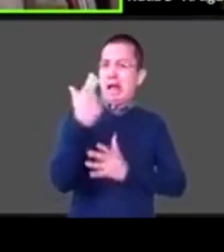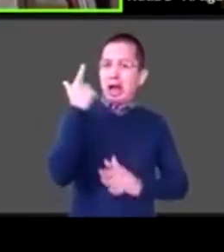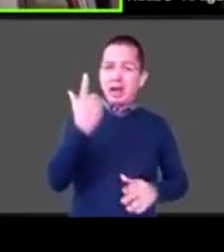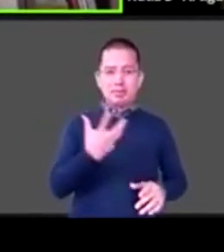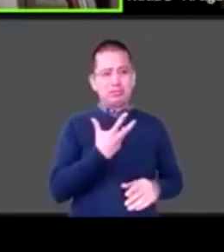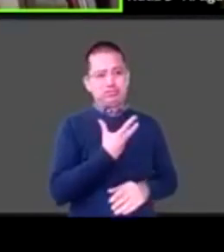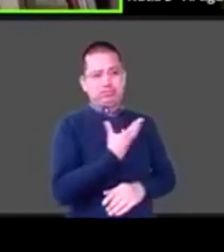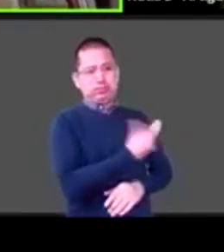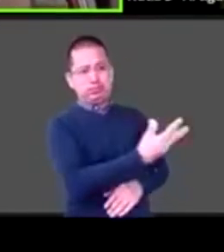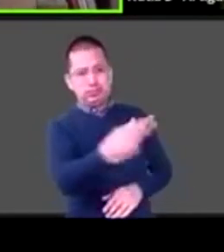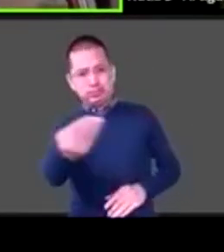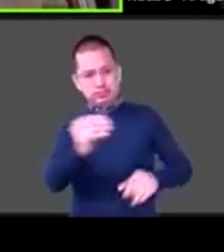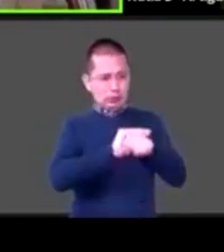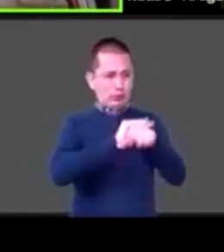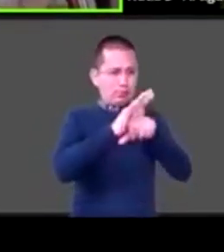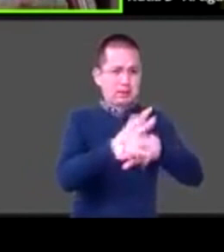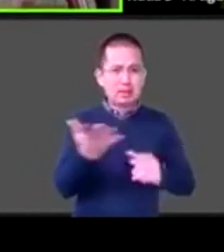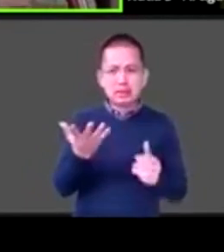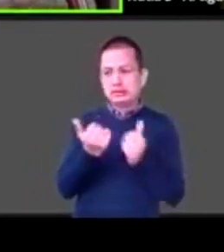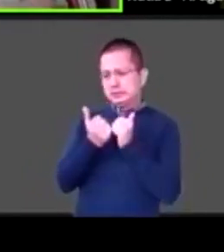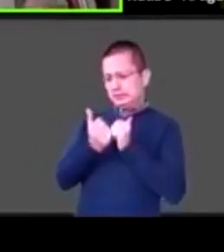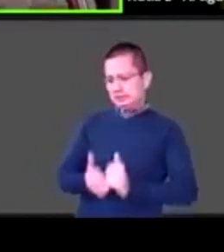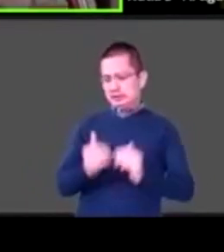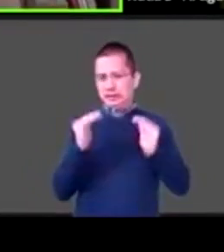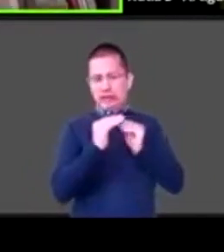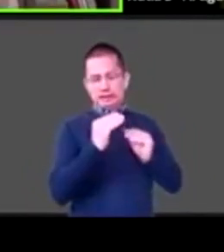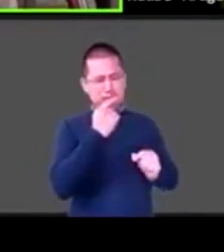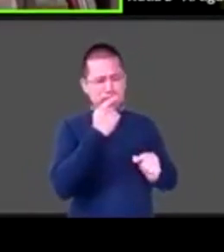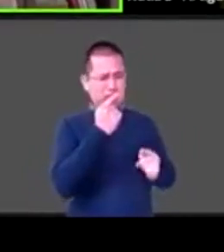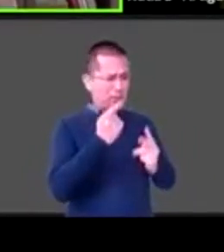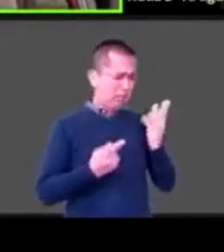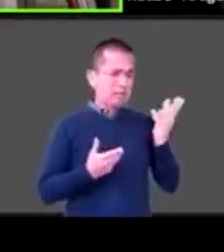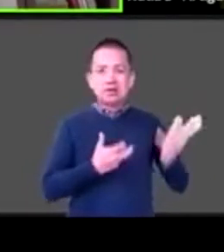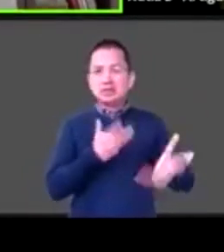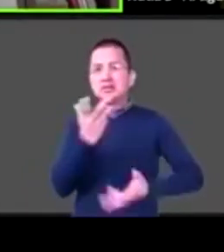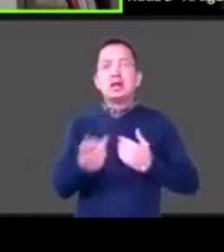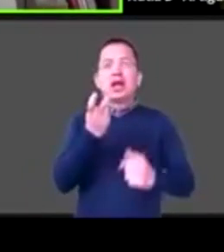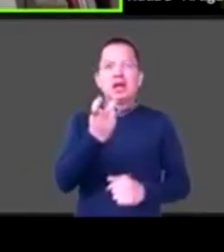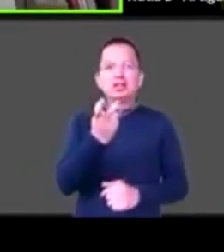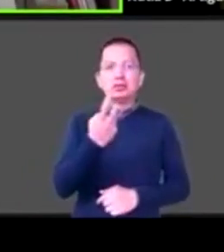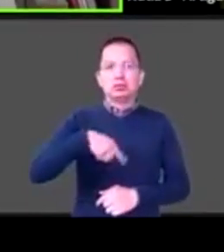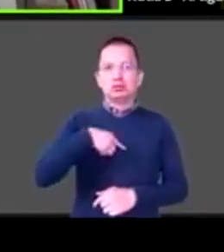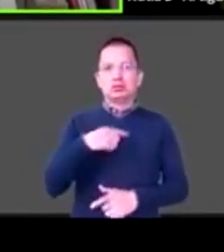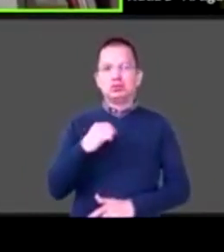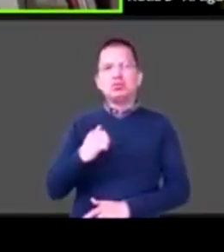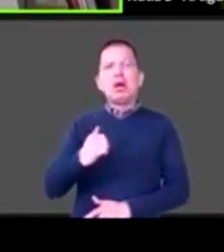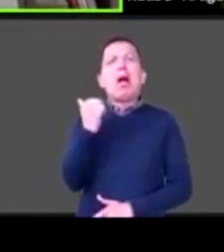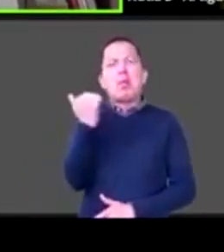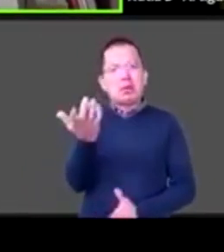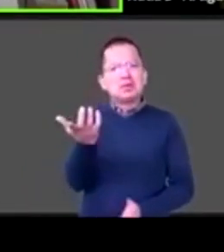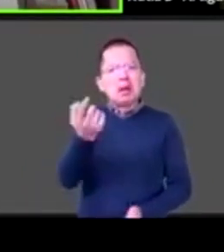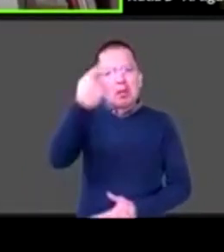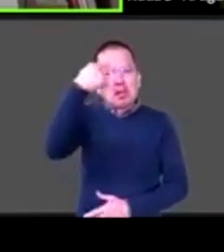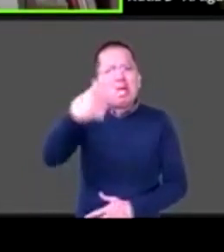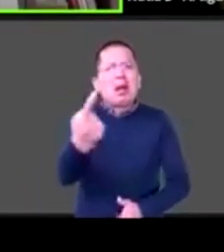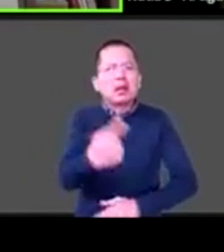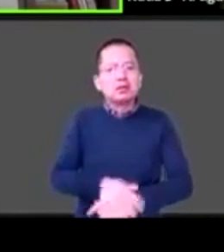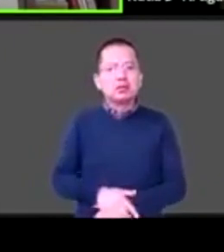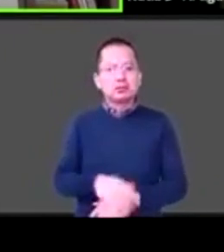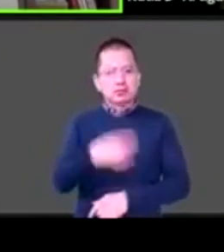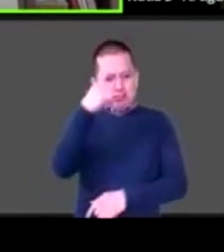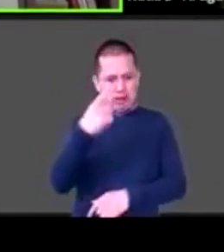confinamiento de todos bajo el mismo techo? ¿En qué nos puede servir para realmente no desperdiciar esta crisis?